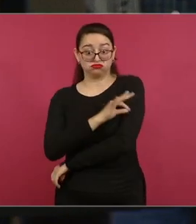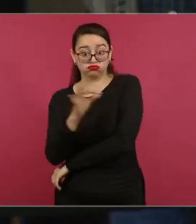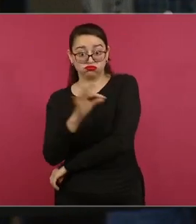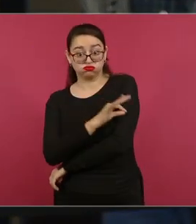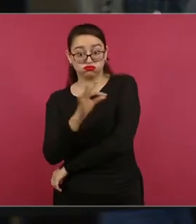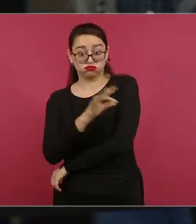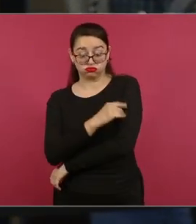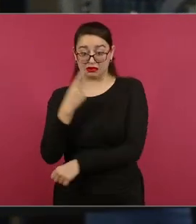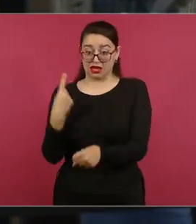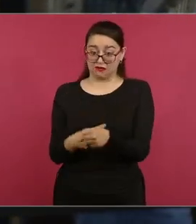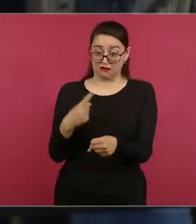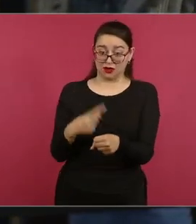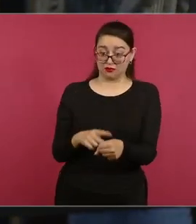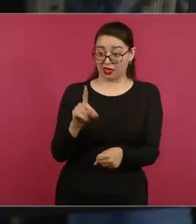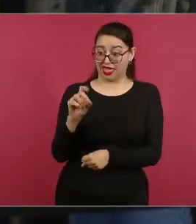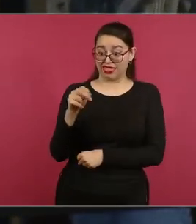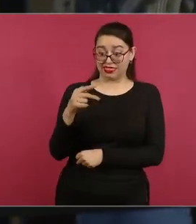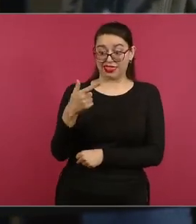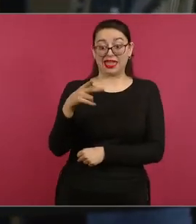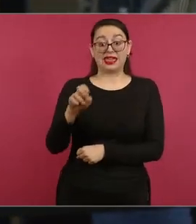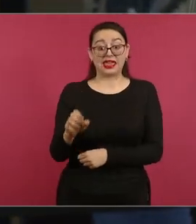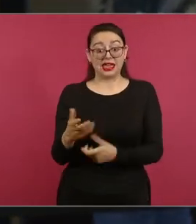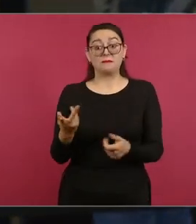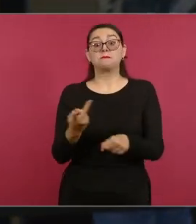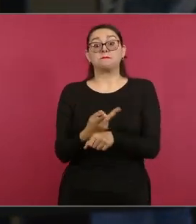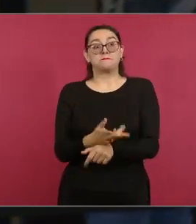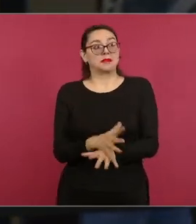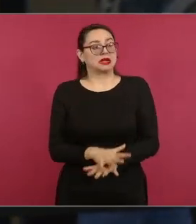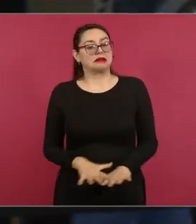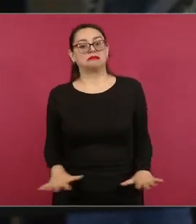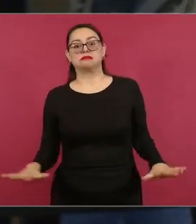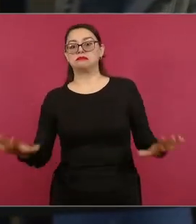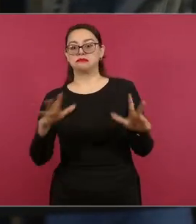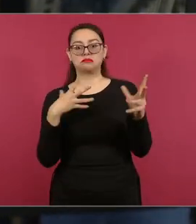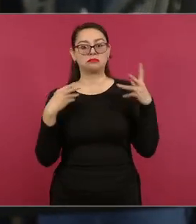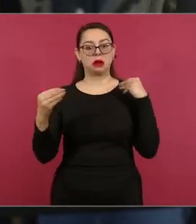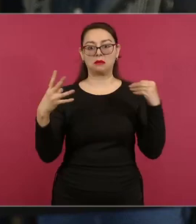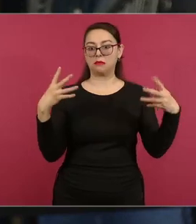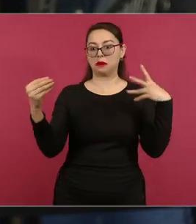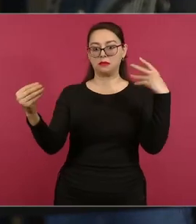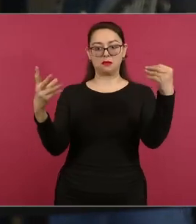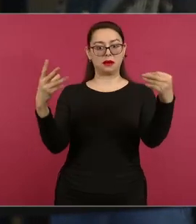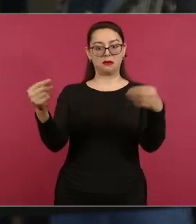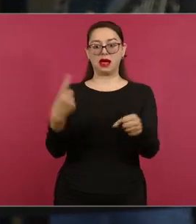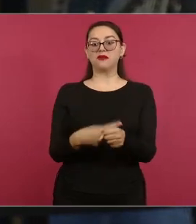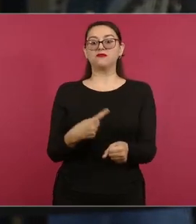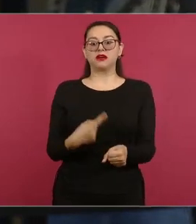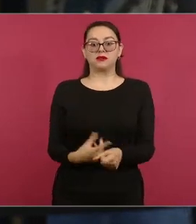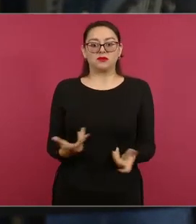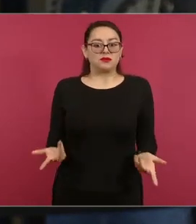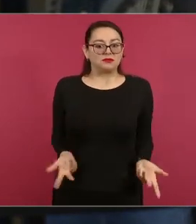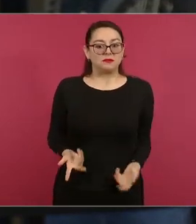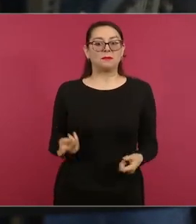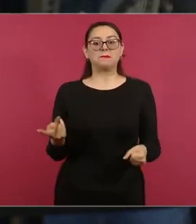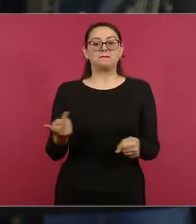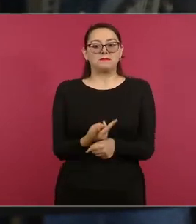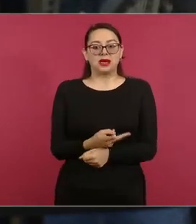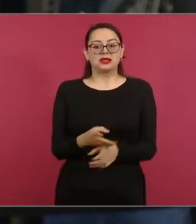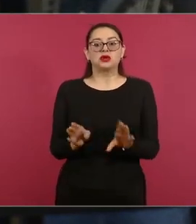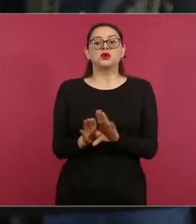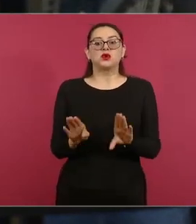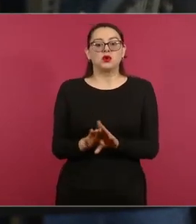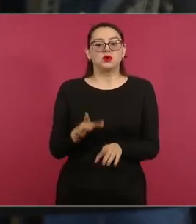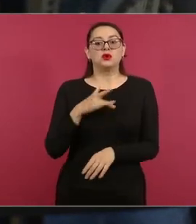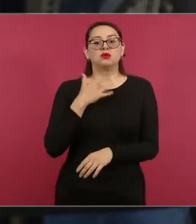acumulan estas partes de agua, puede proliferar en el dengue y producirse una crisis sanitaria. ¿Qué les podría decir a todas estas